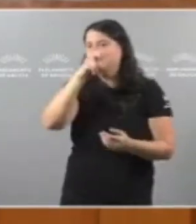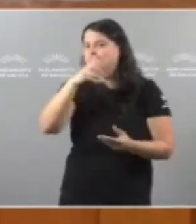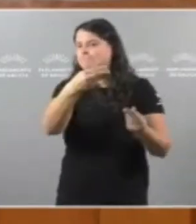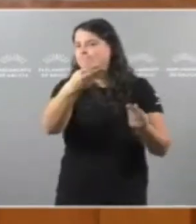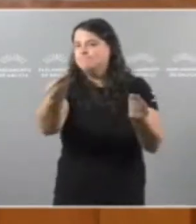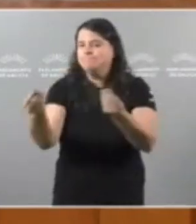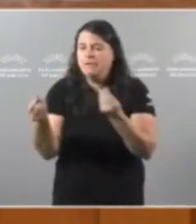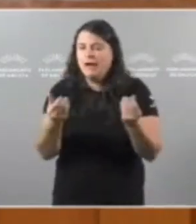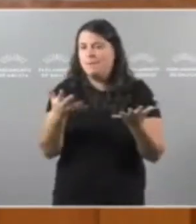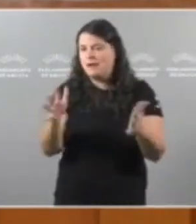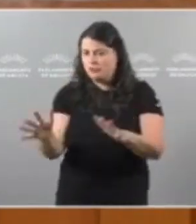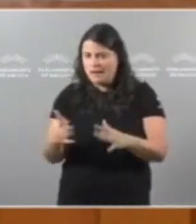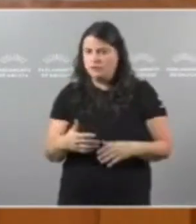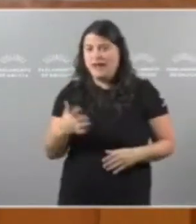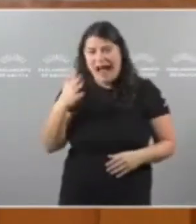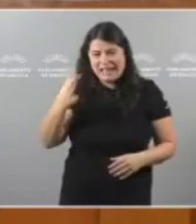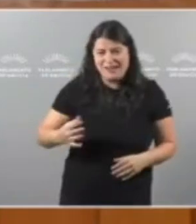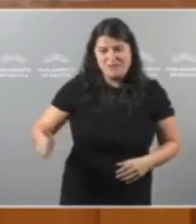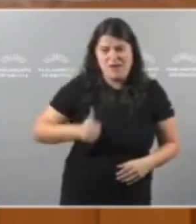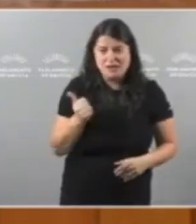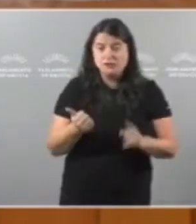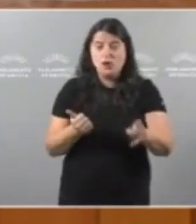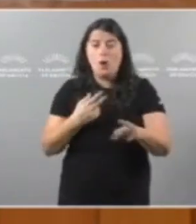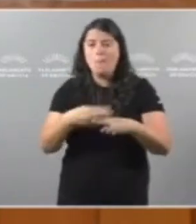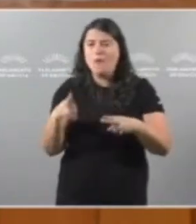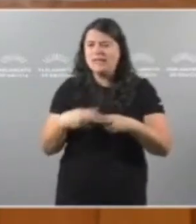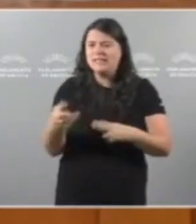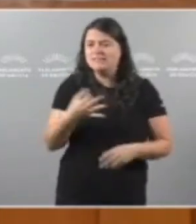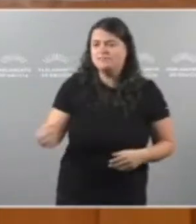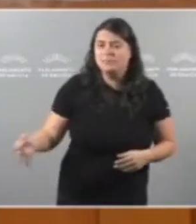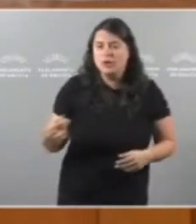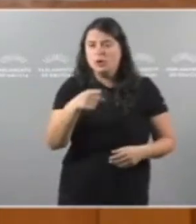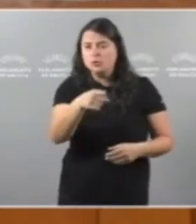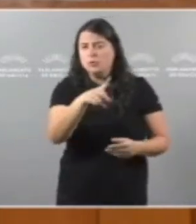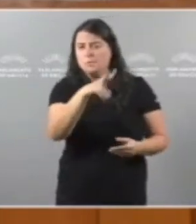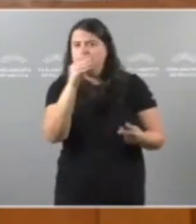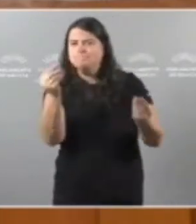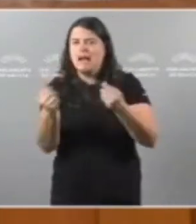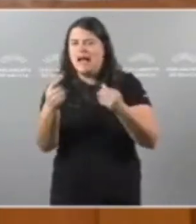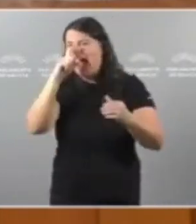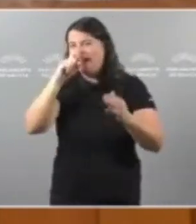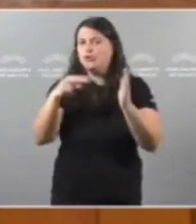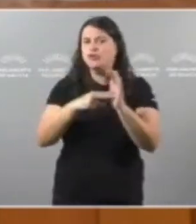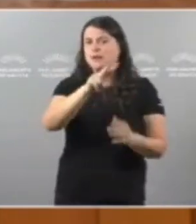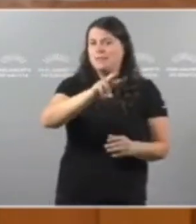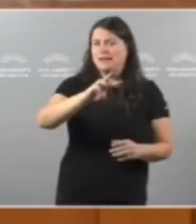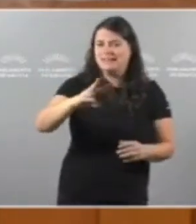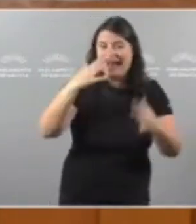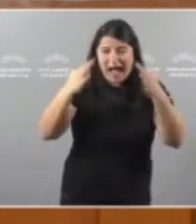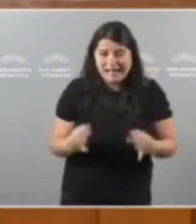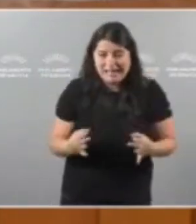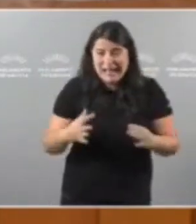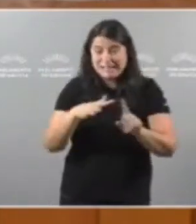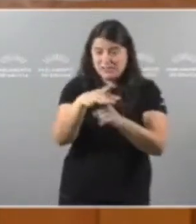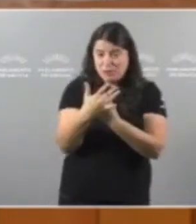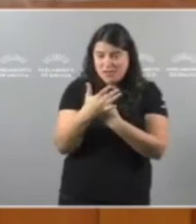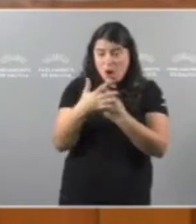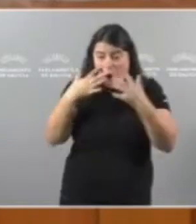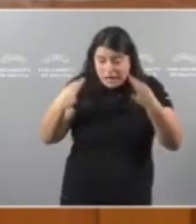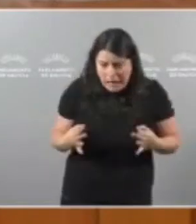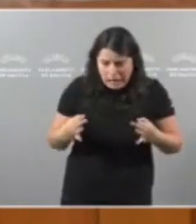nas políticas que hai que aplicar Cando as súas previsións para o ano 2023 están fora da realidade